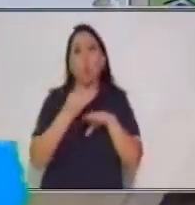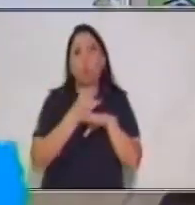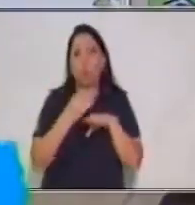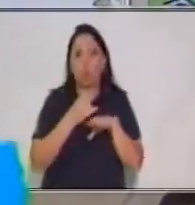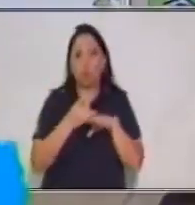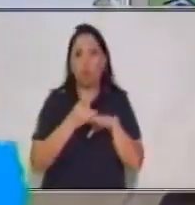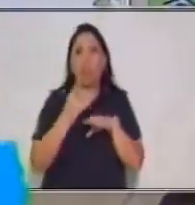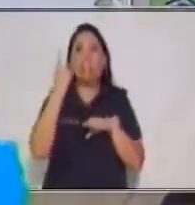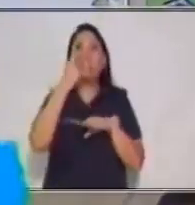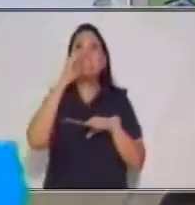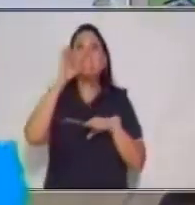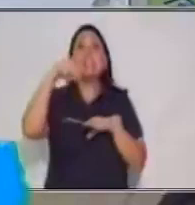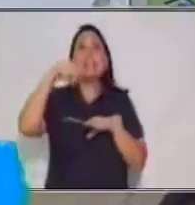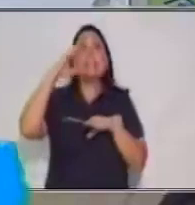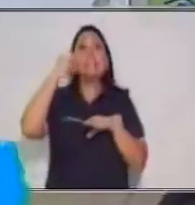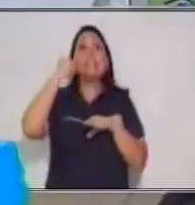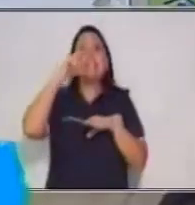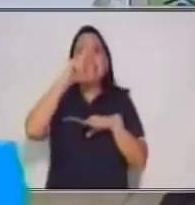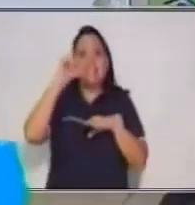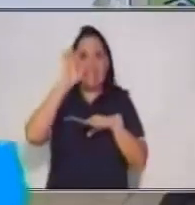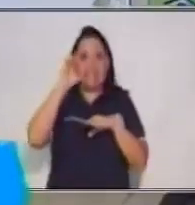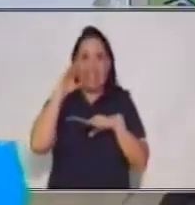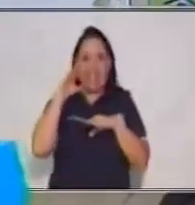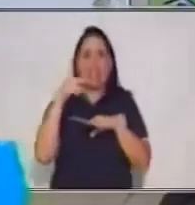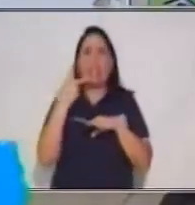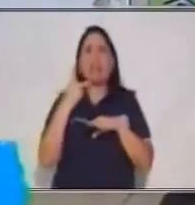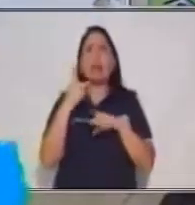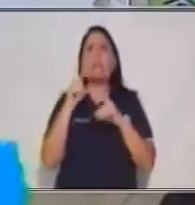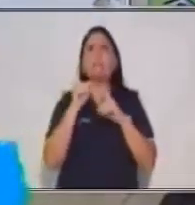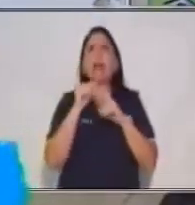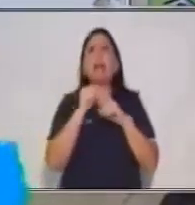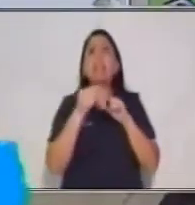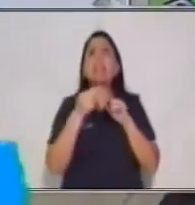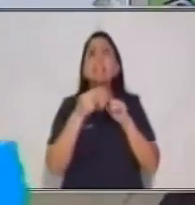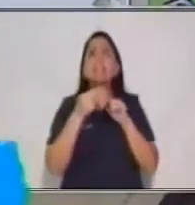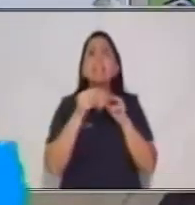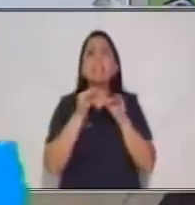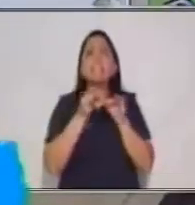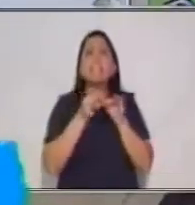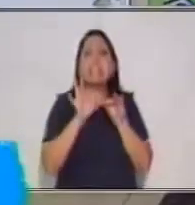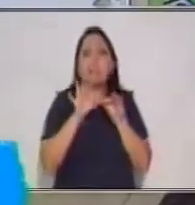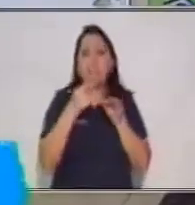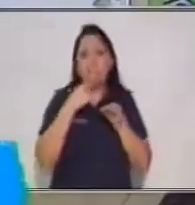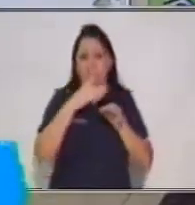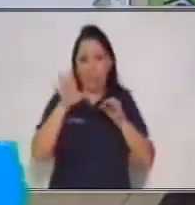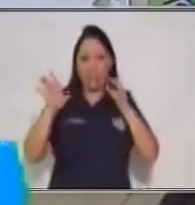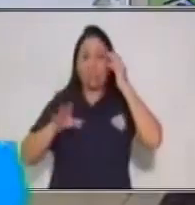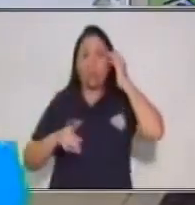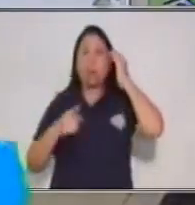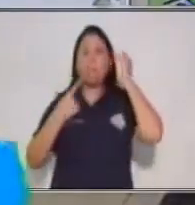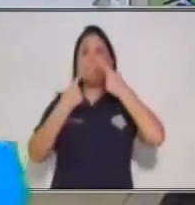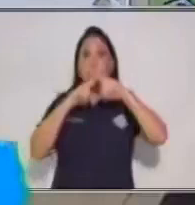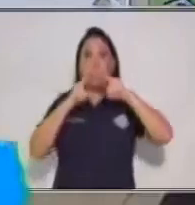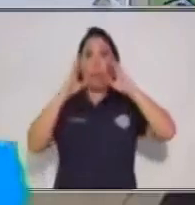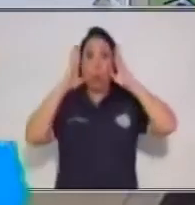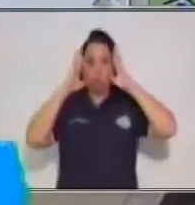La sencillez es decir, decir lo más con palabras simples, palabras sencillas, pero que sean directas,